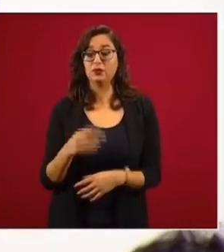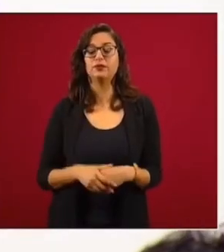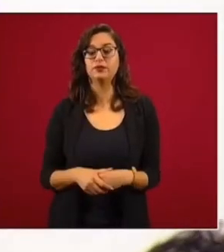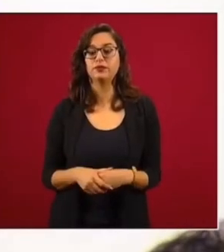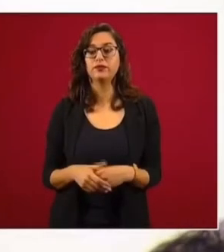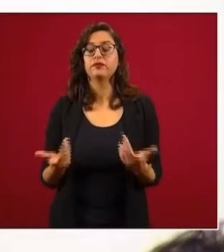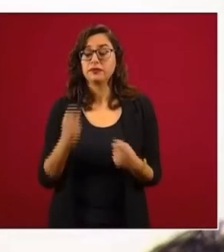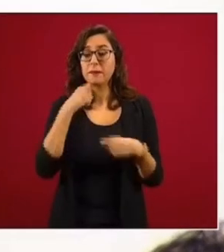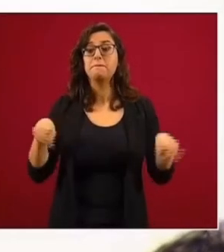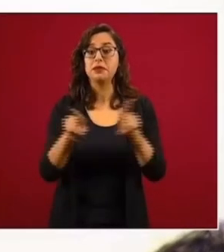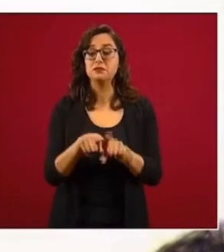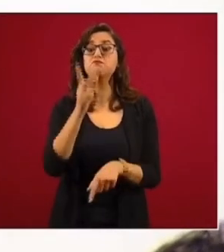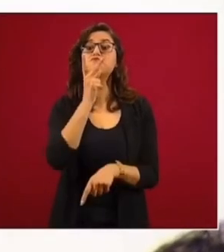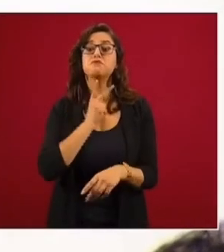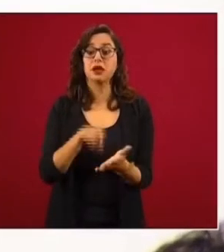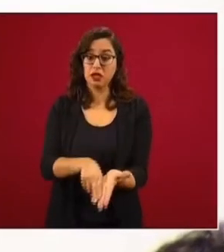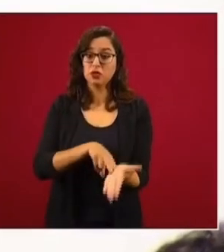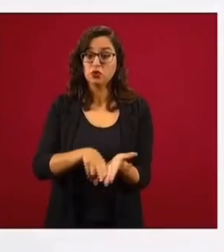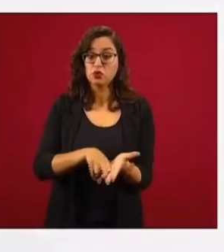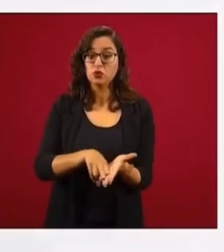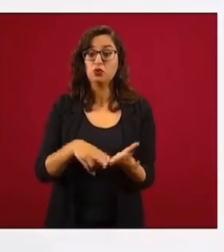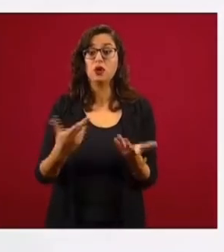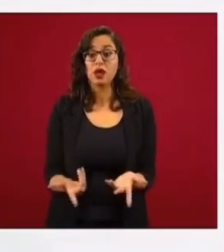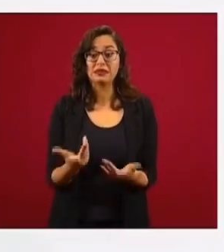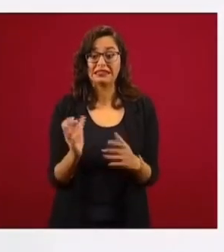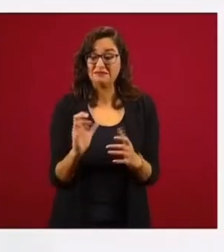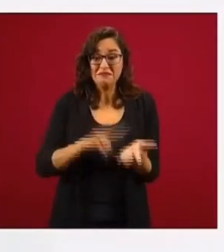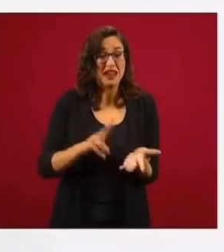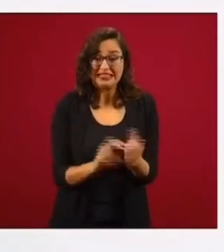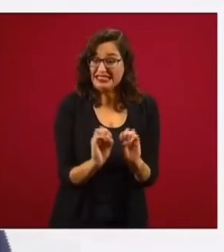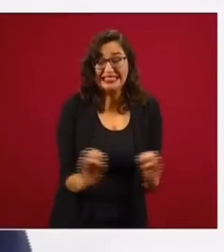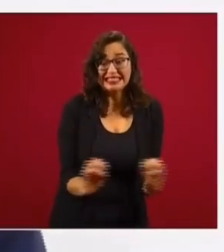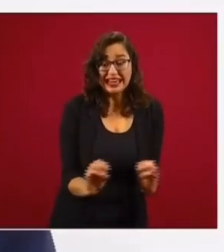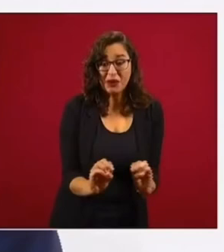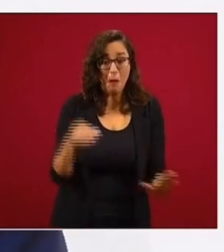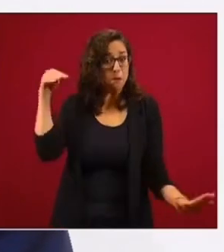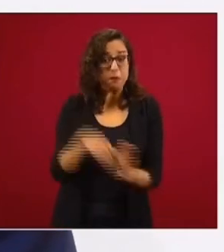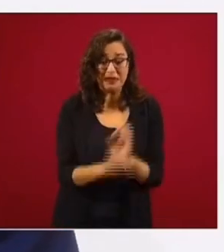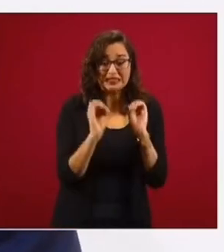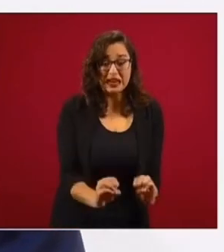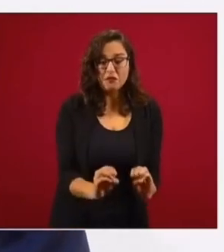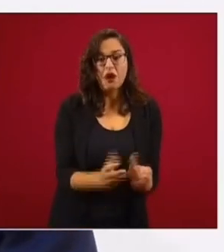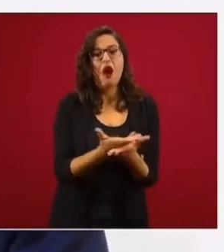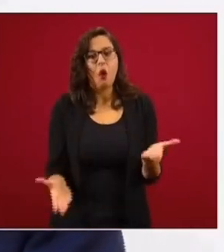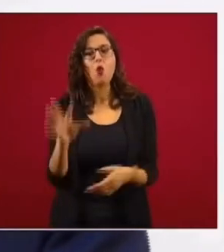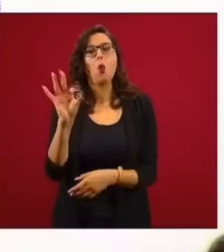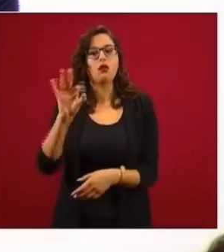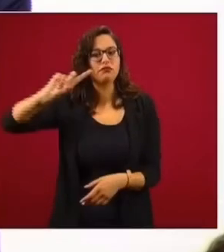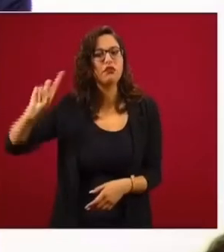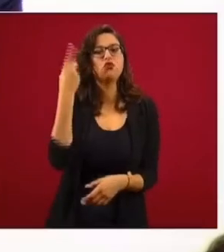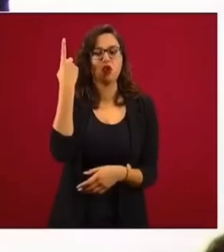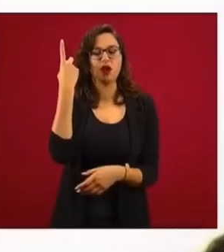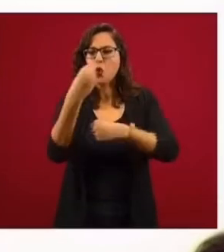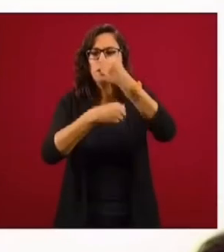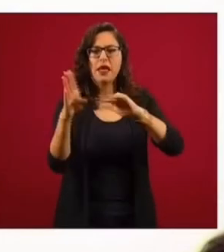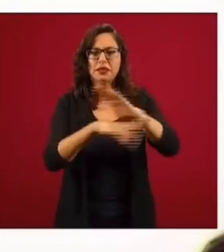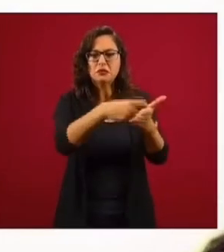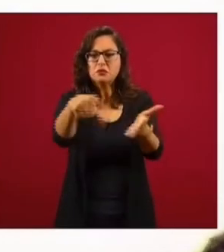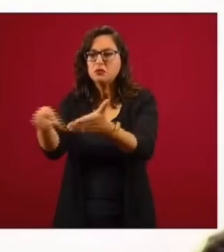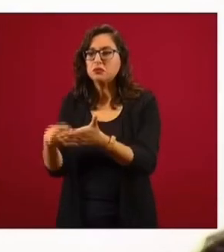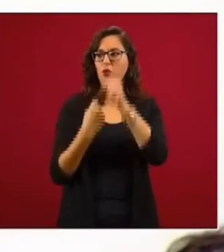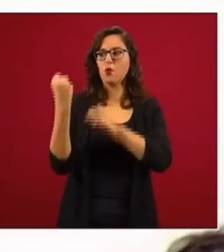La mezcla mexicana del petróleo de cero pasó a 40 dólares por barril. El consumo de productos básicos